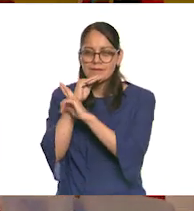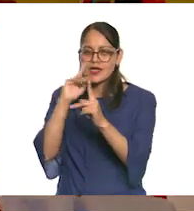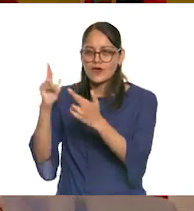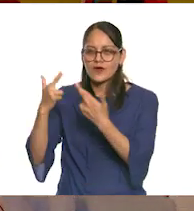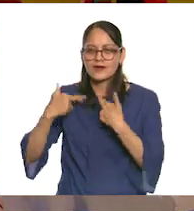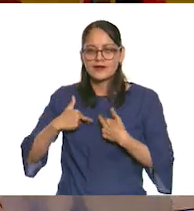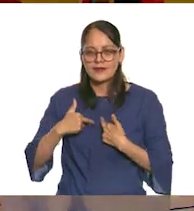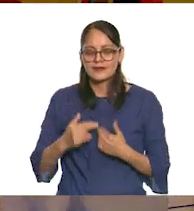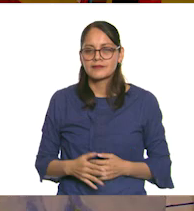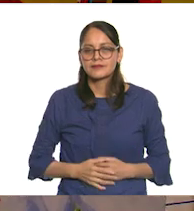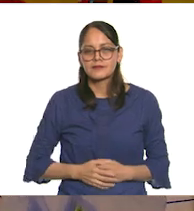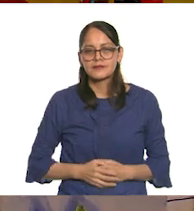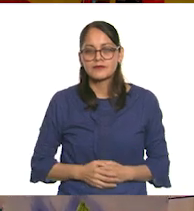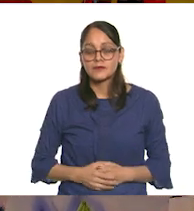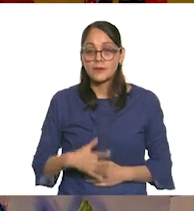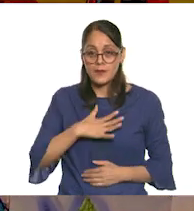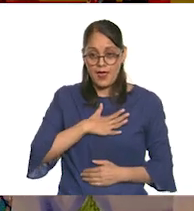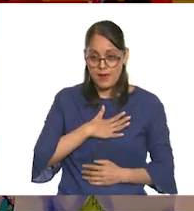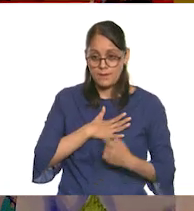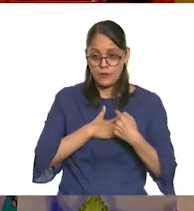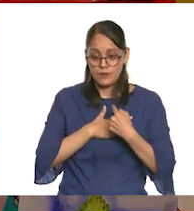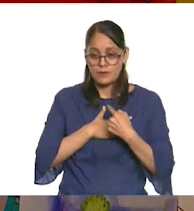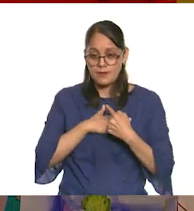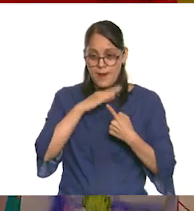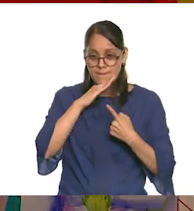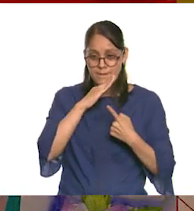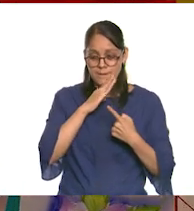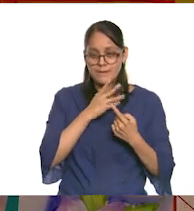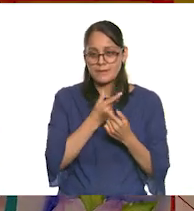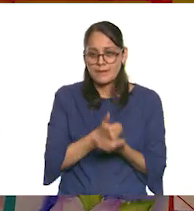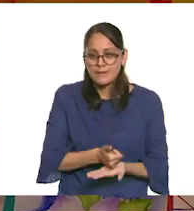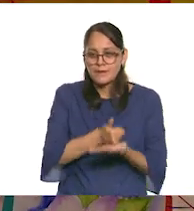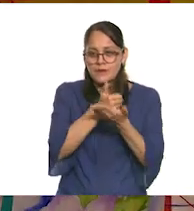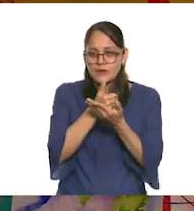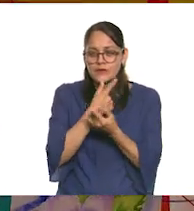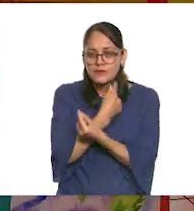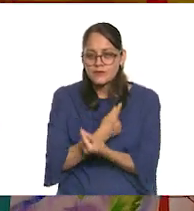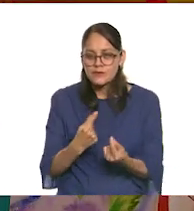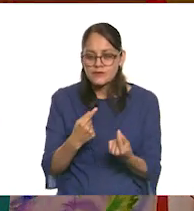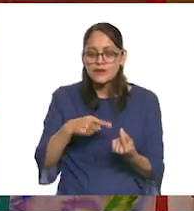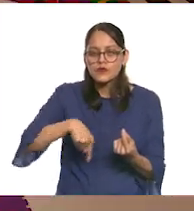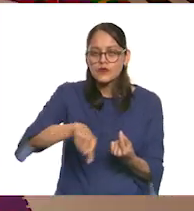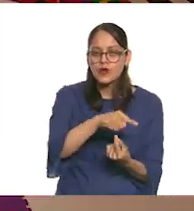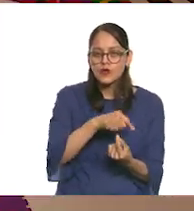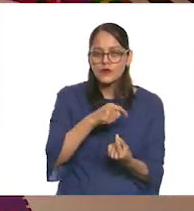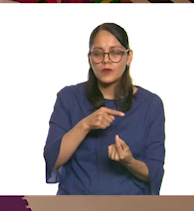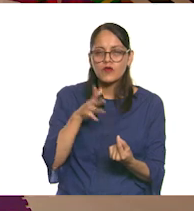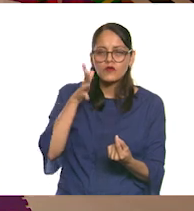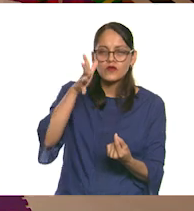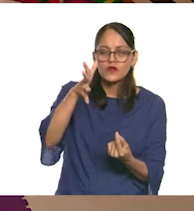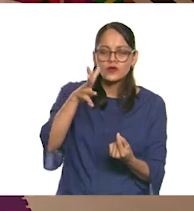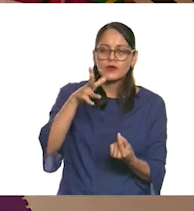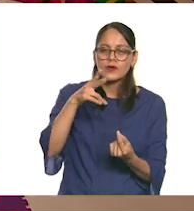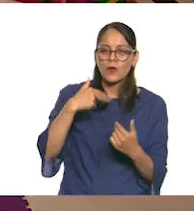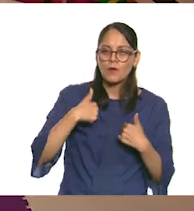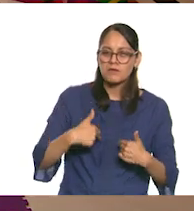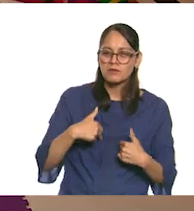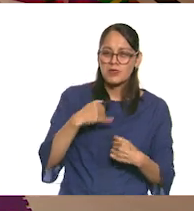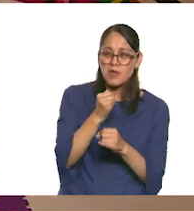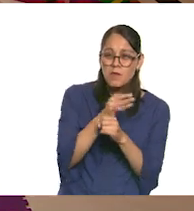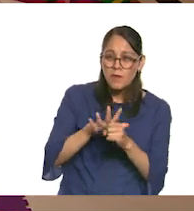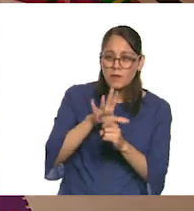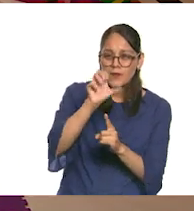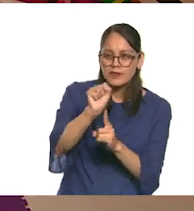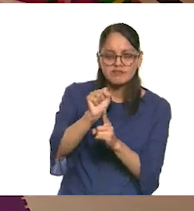todos. El amor de una madre es el combustible que hace que un ser humano logre lo imposible. Las